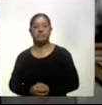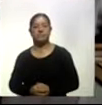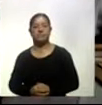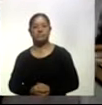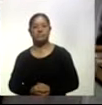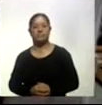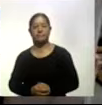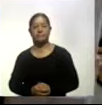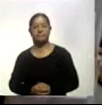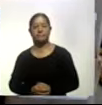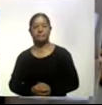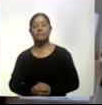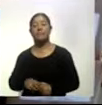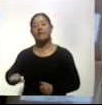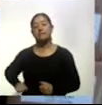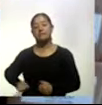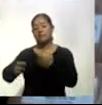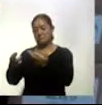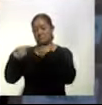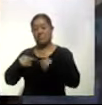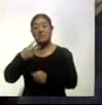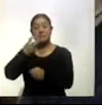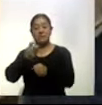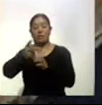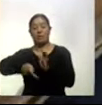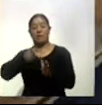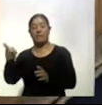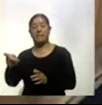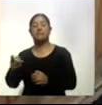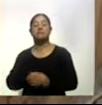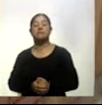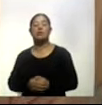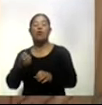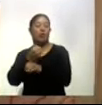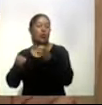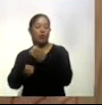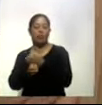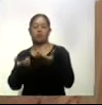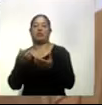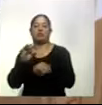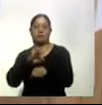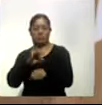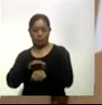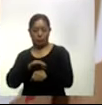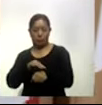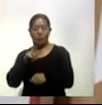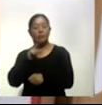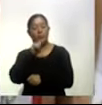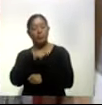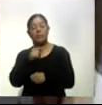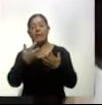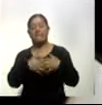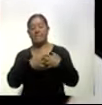La Secretaría de Salud del Estado recibió por segunda ocasión la donación de insumos médicos por parte de la empresa Iberdrola